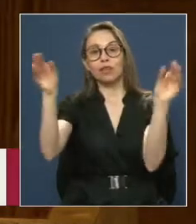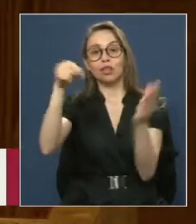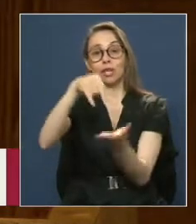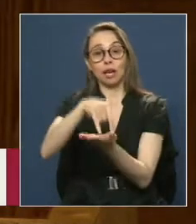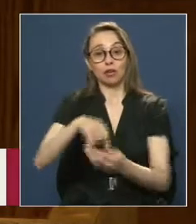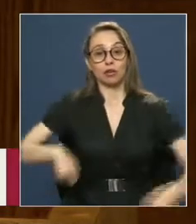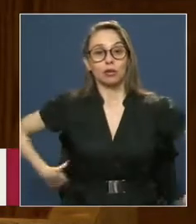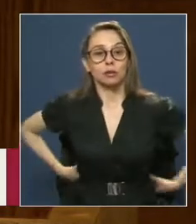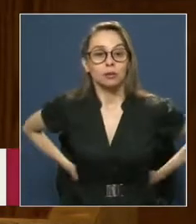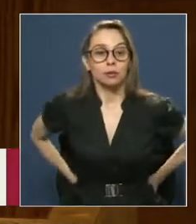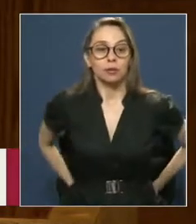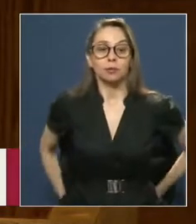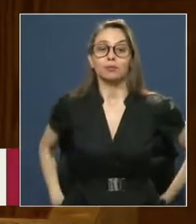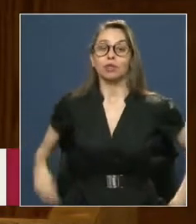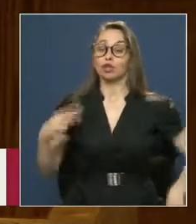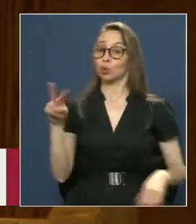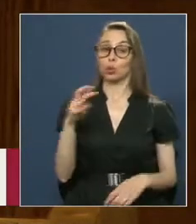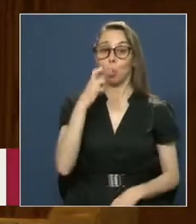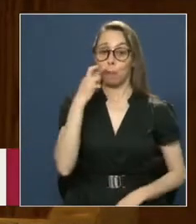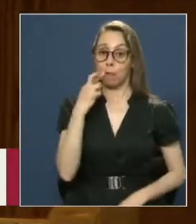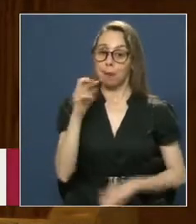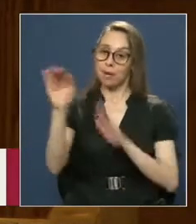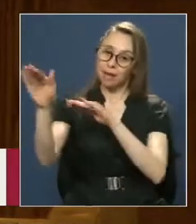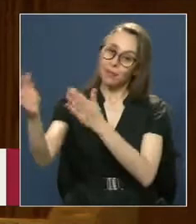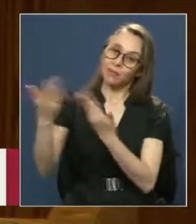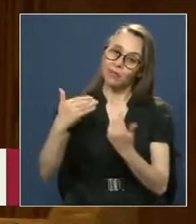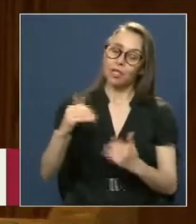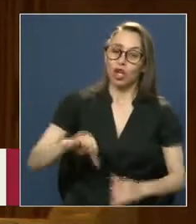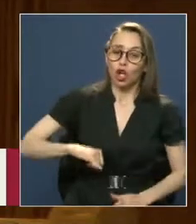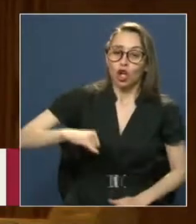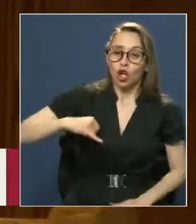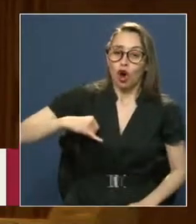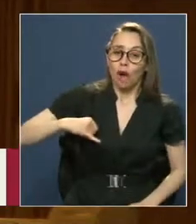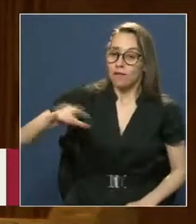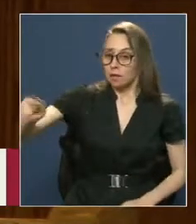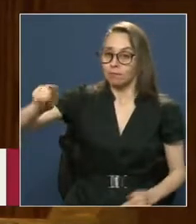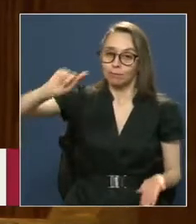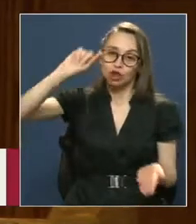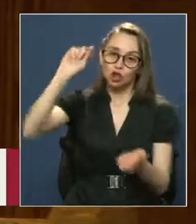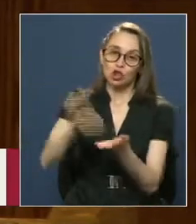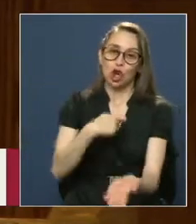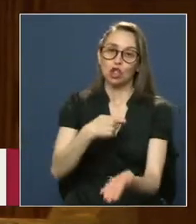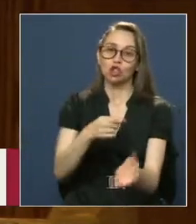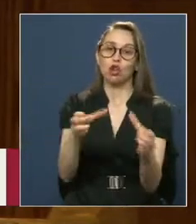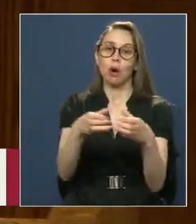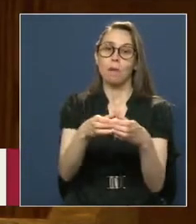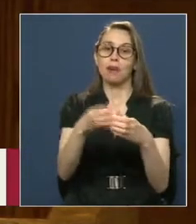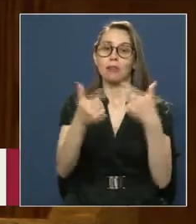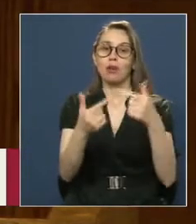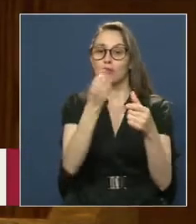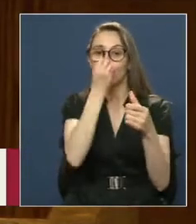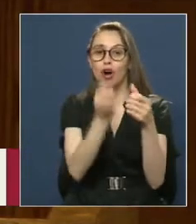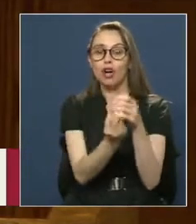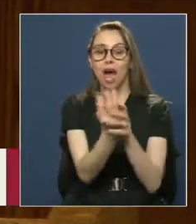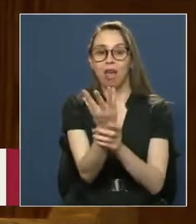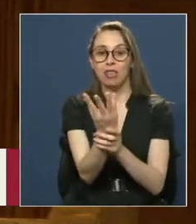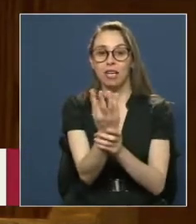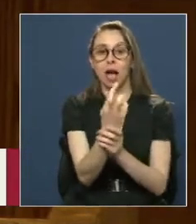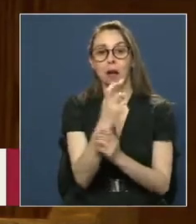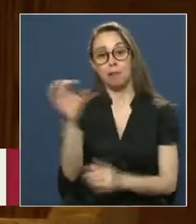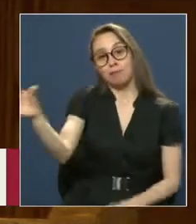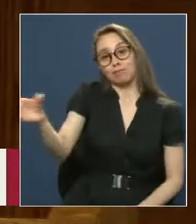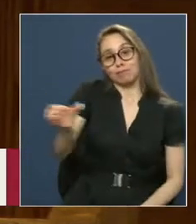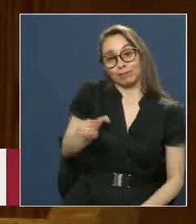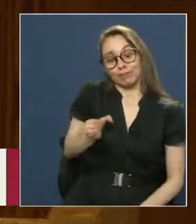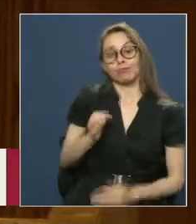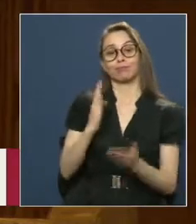Nacional Fue su padre quien lo introdujo precozmente en las filas del radicalismo Él cursó sus